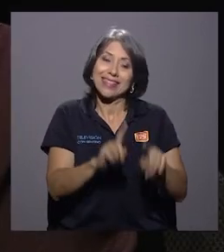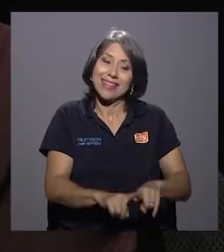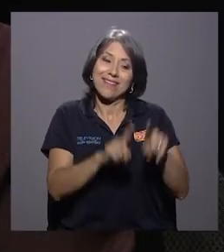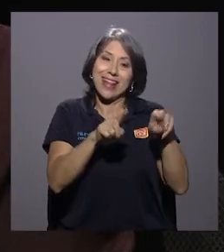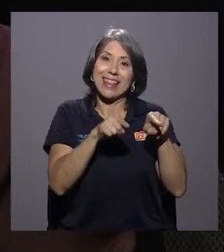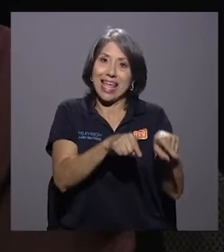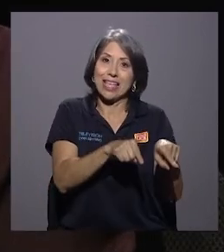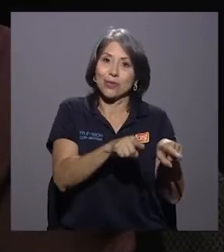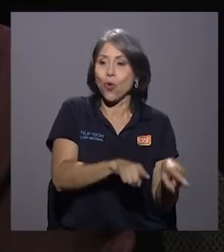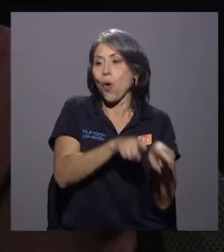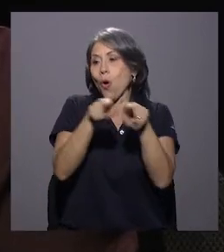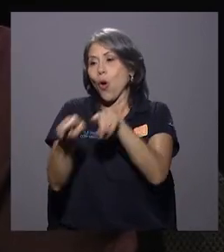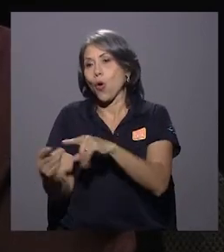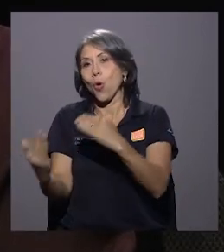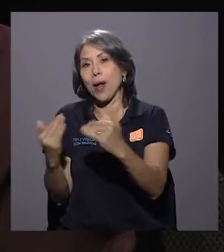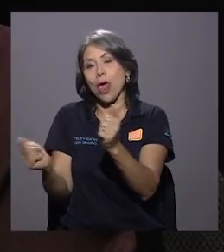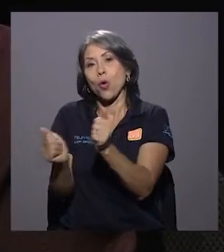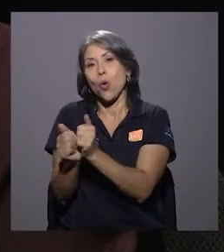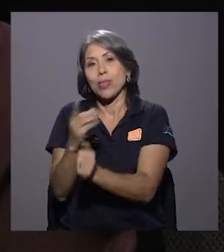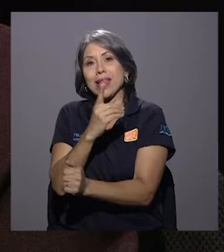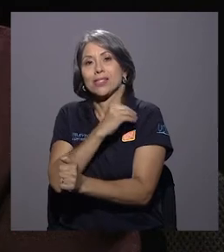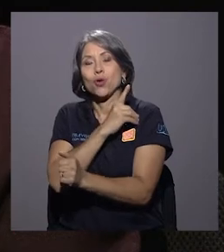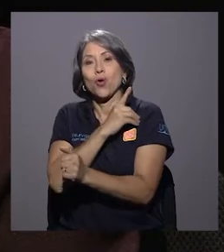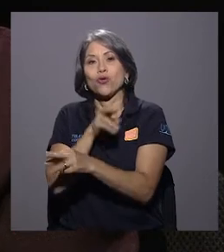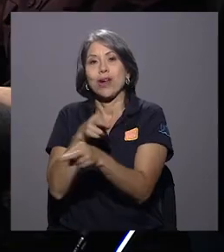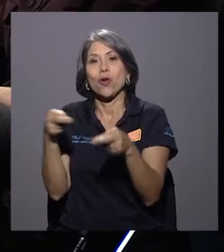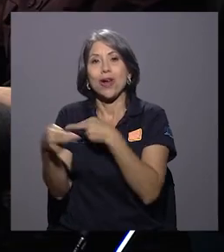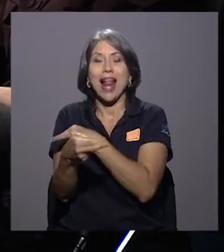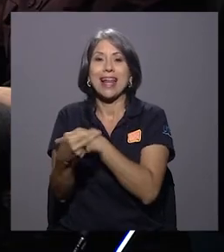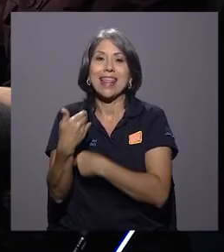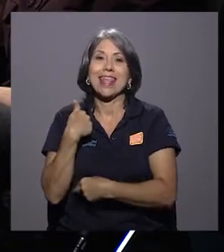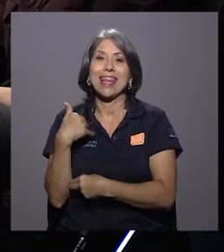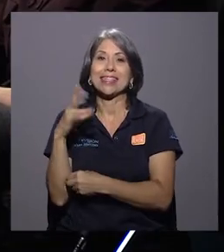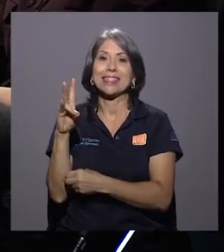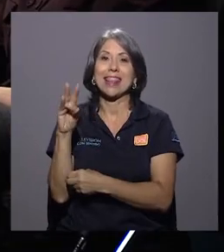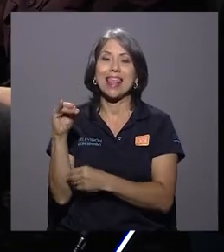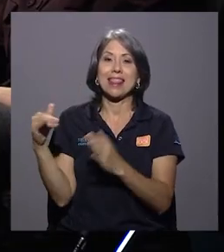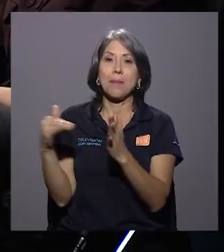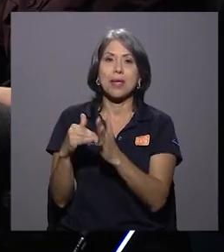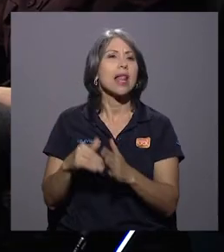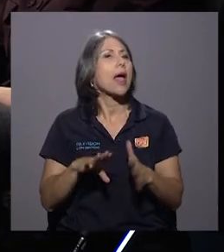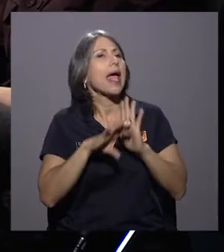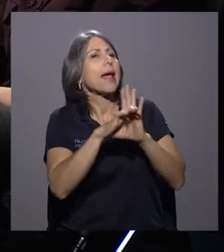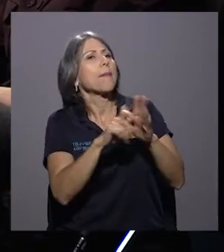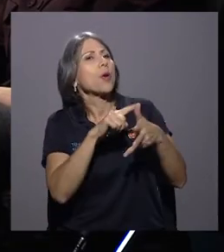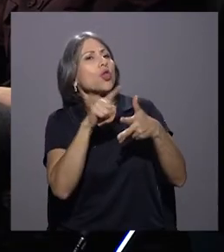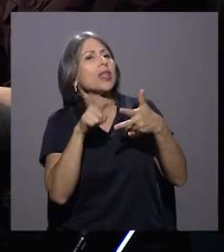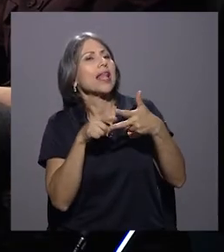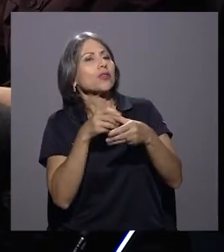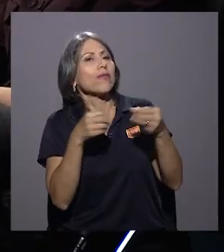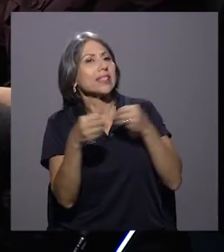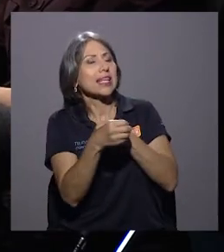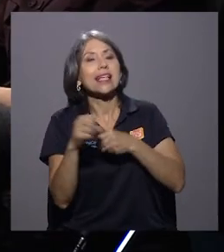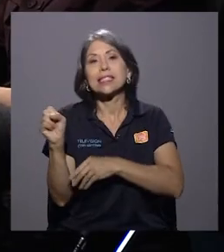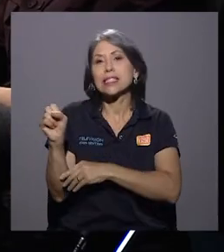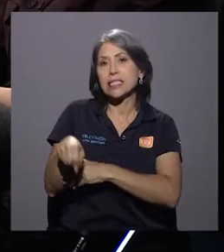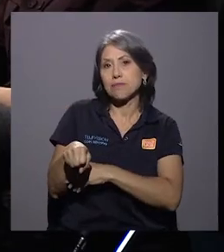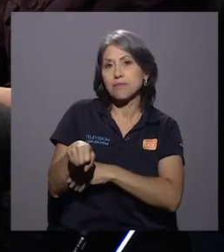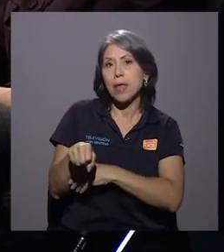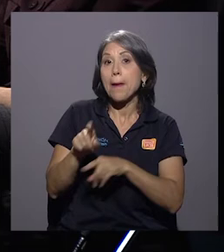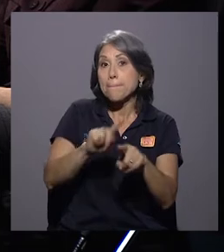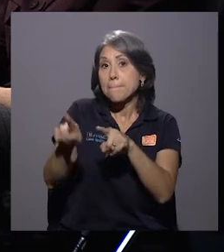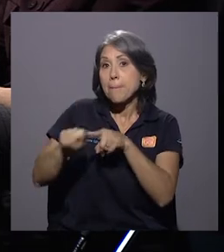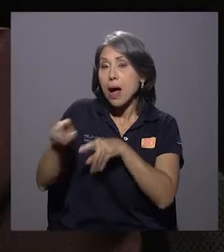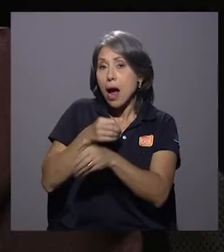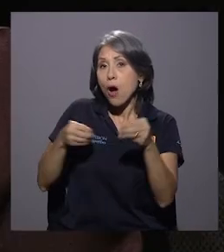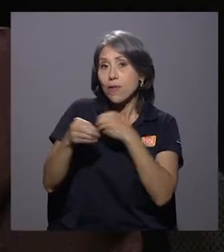o a una dirección regional que tenga 70 mil. ¿Tres oficinas tal vez que usted identifique claramente? ejemplo, en varias oficinas que tenemos